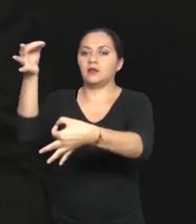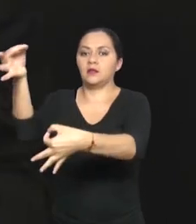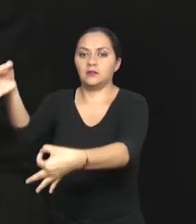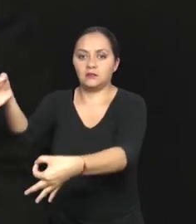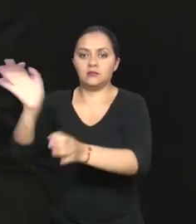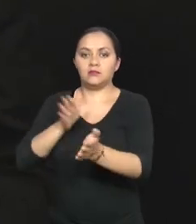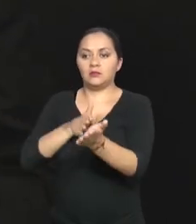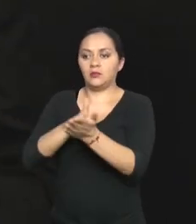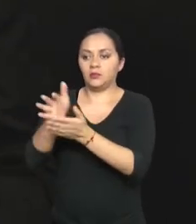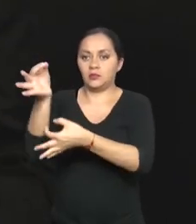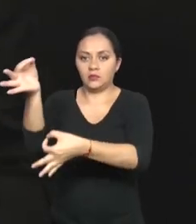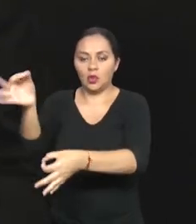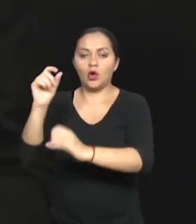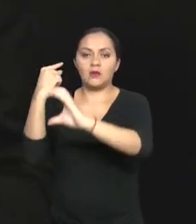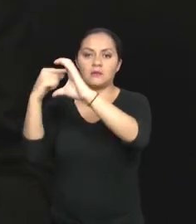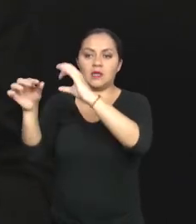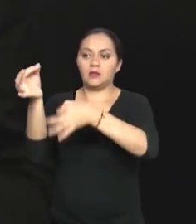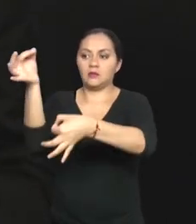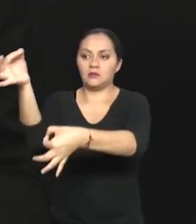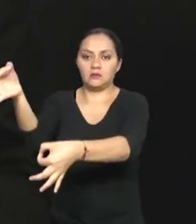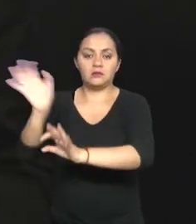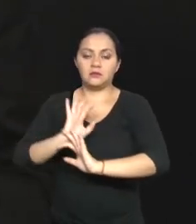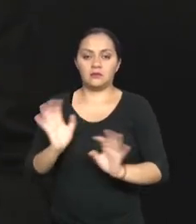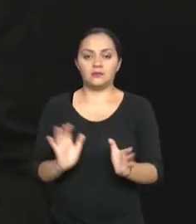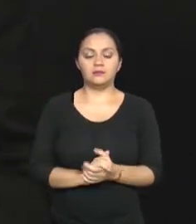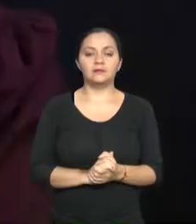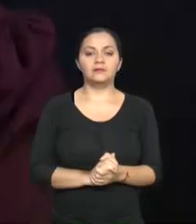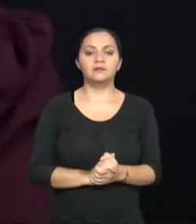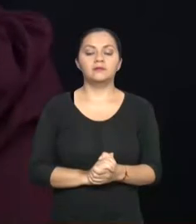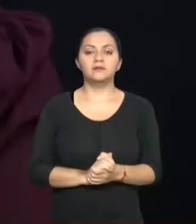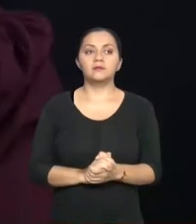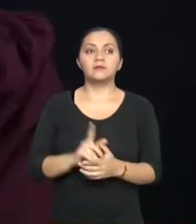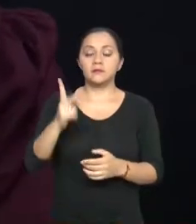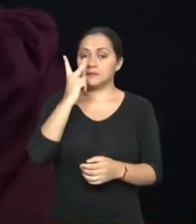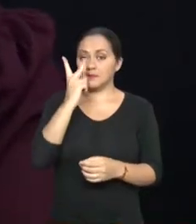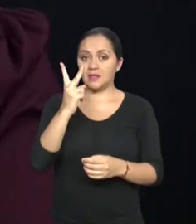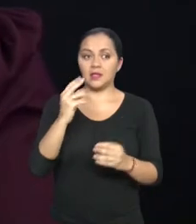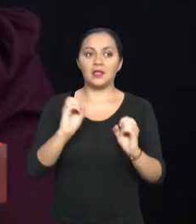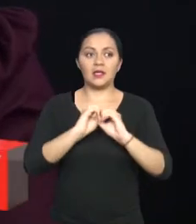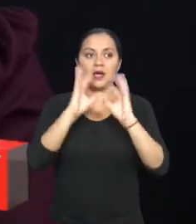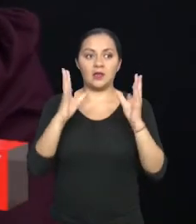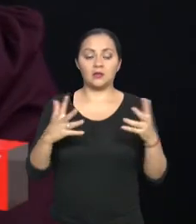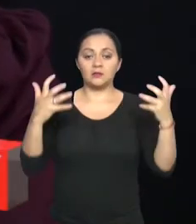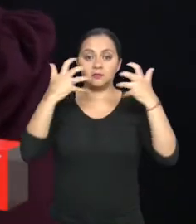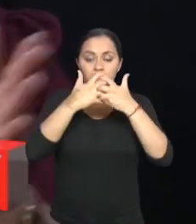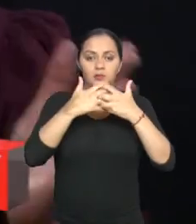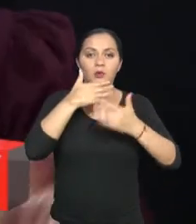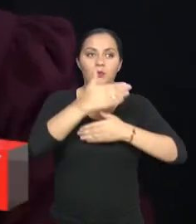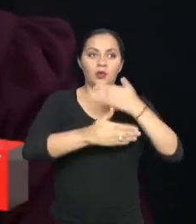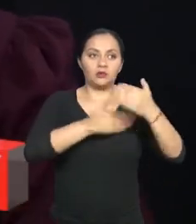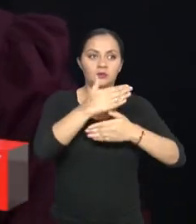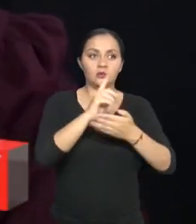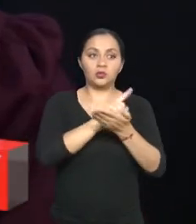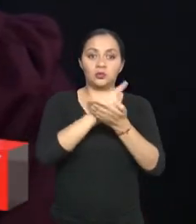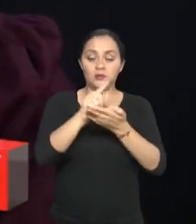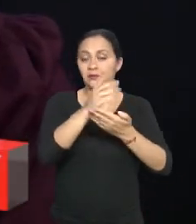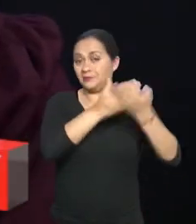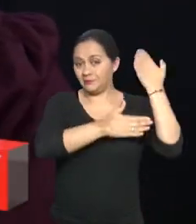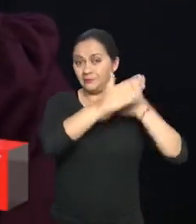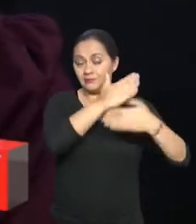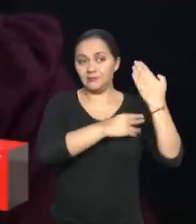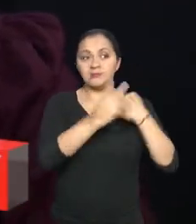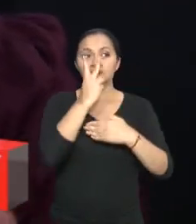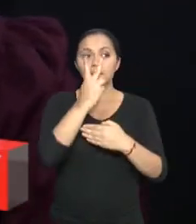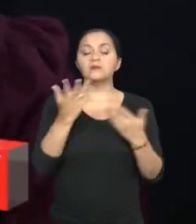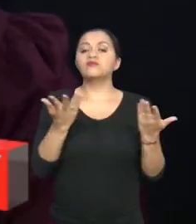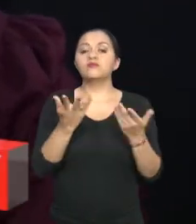o sea en correo electrónico. Marco, aquí se ve lo que se vinculan las dos partes del procedimiento. La semana pasada habíamos conversado justamente